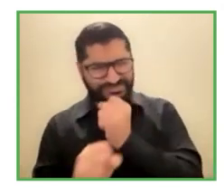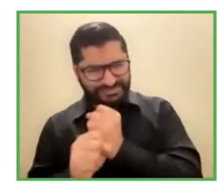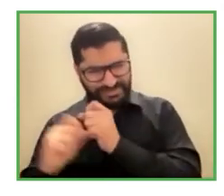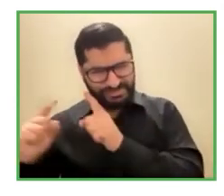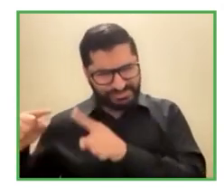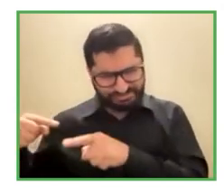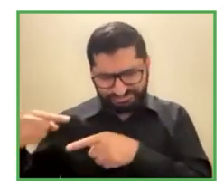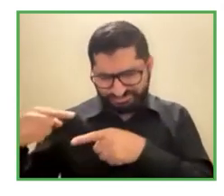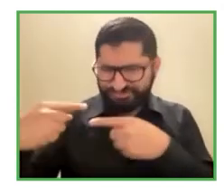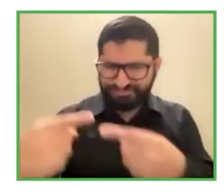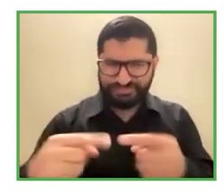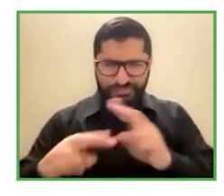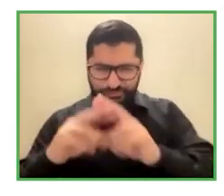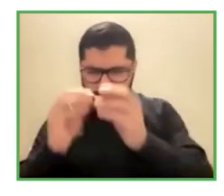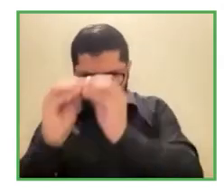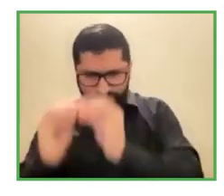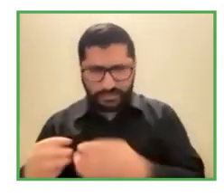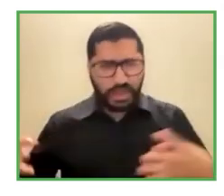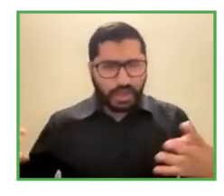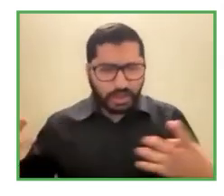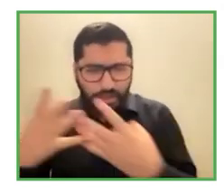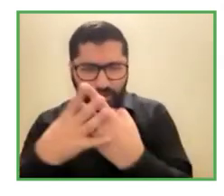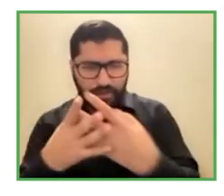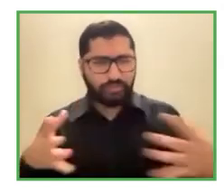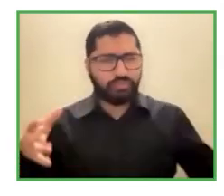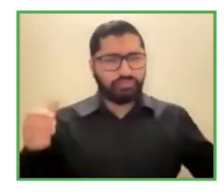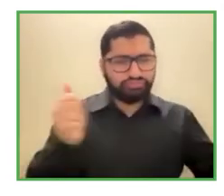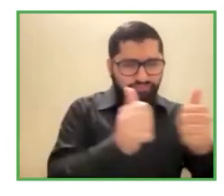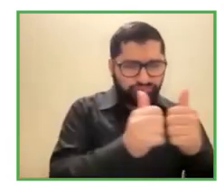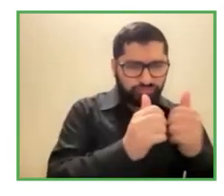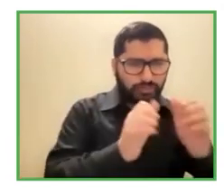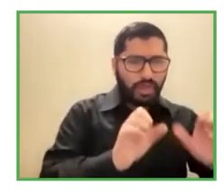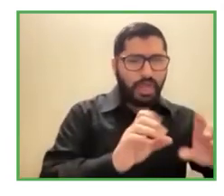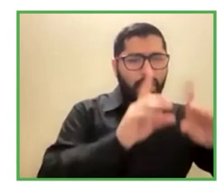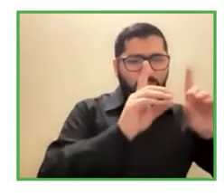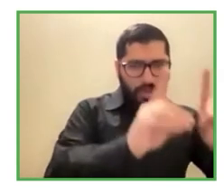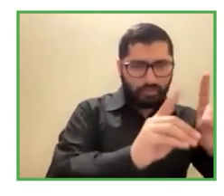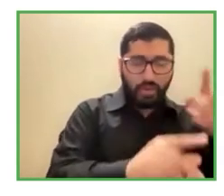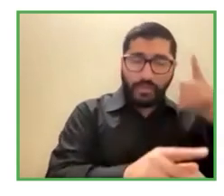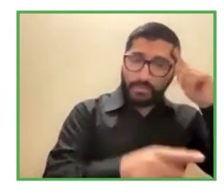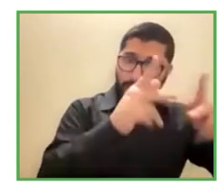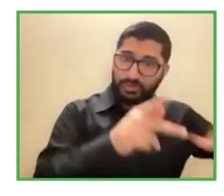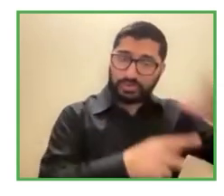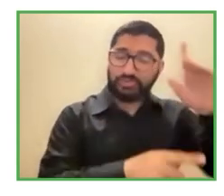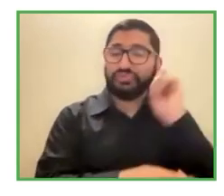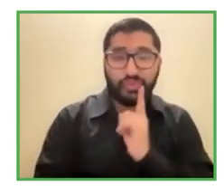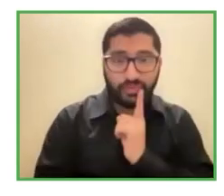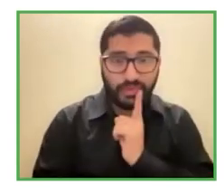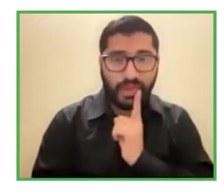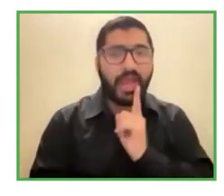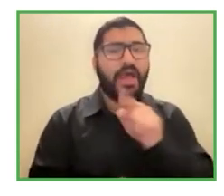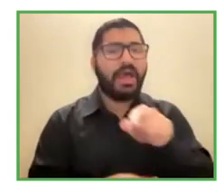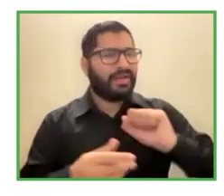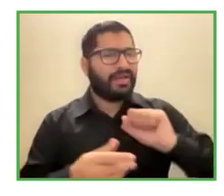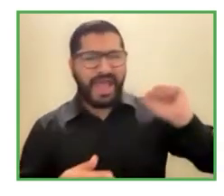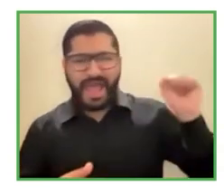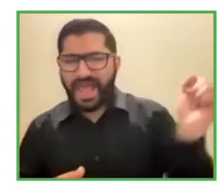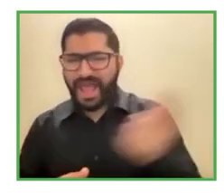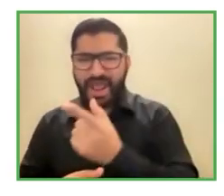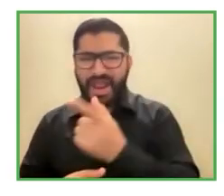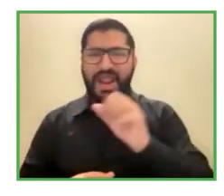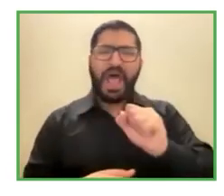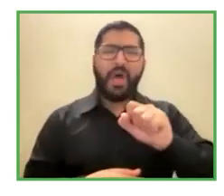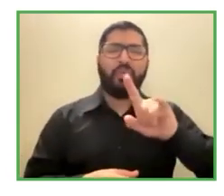para personas con sordera en toda austria y hicimos participar la comunidad en diferentes